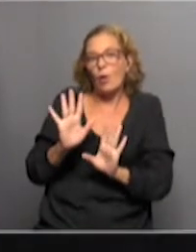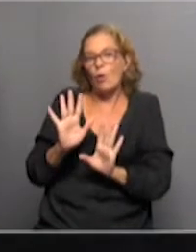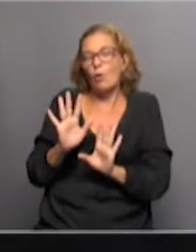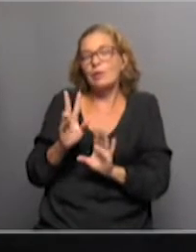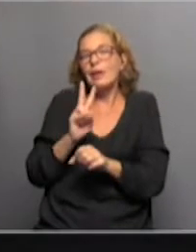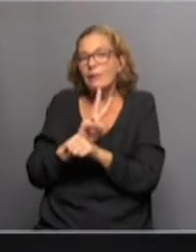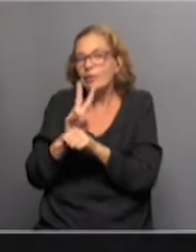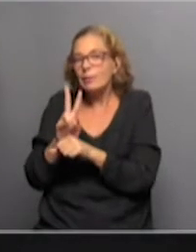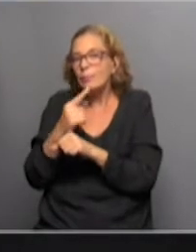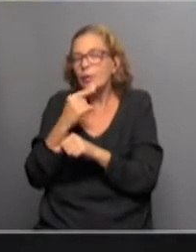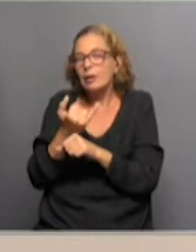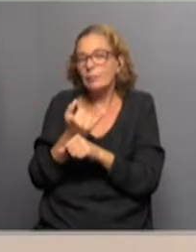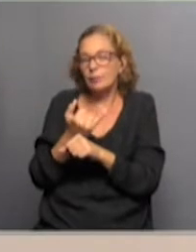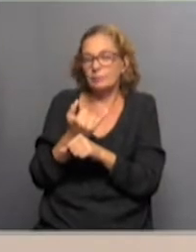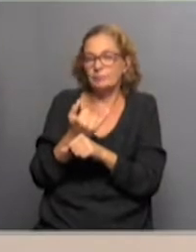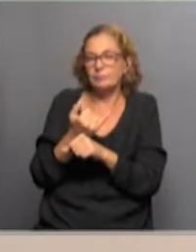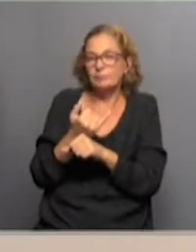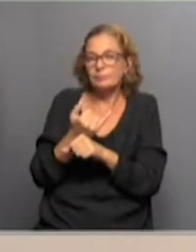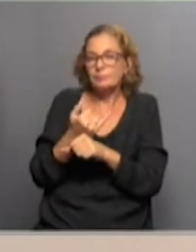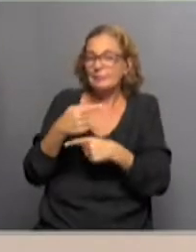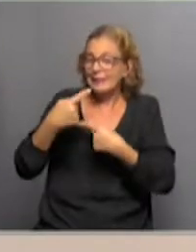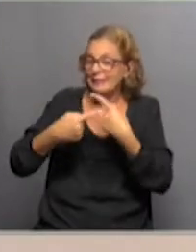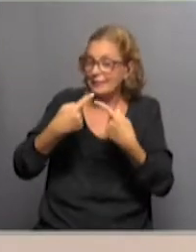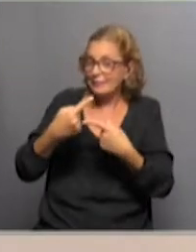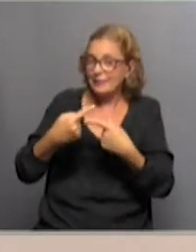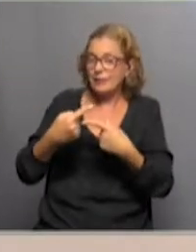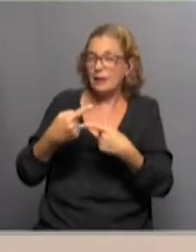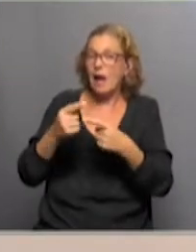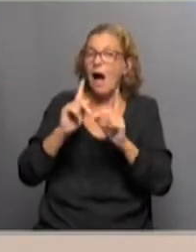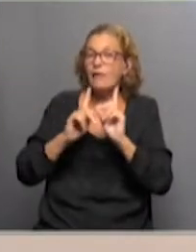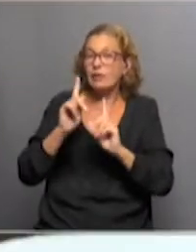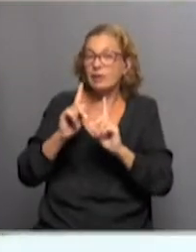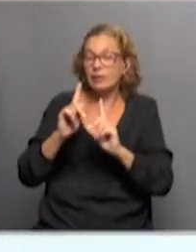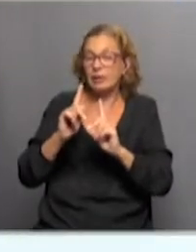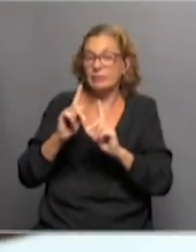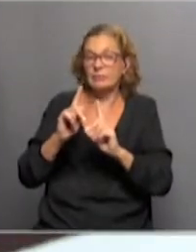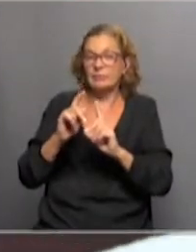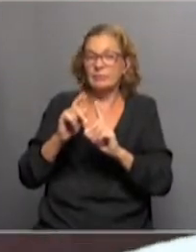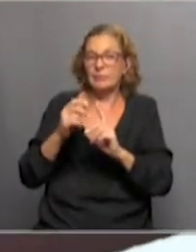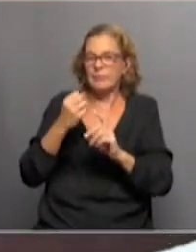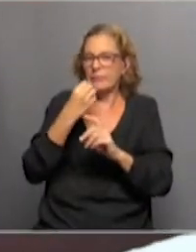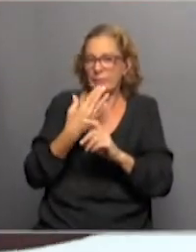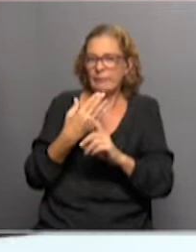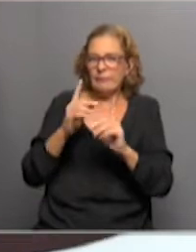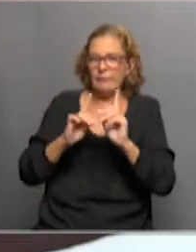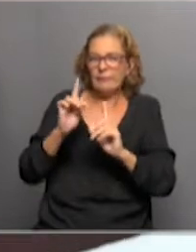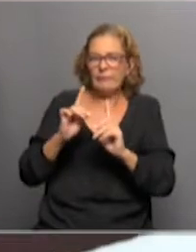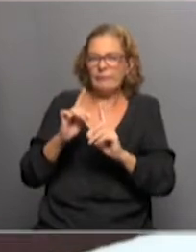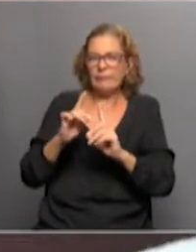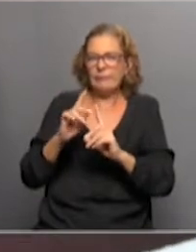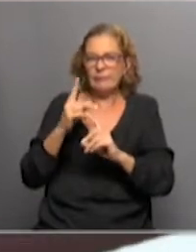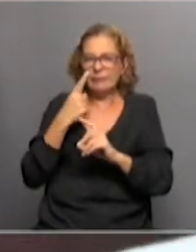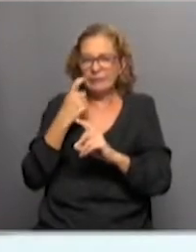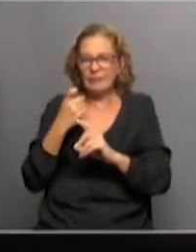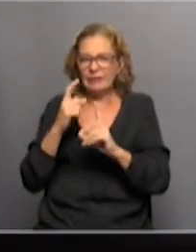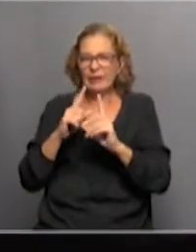a ver, digamos, si en campo se sigue cumpliendo, a veces ocurre que es más eficaz, esto se está viendo